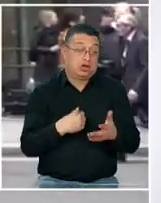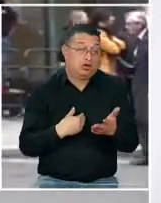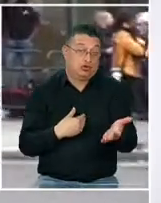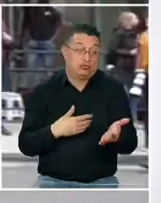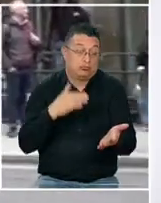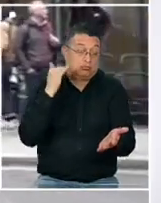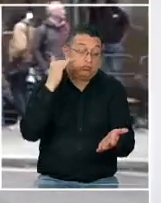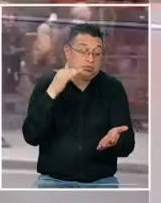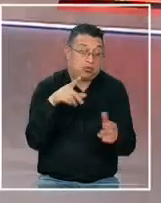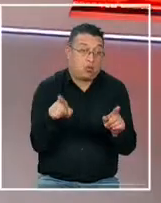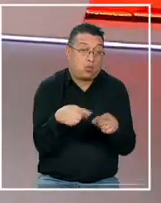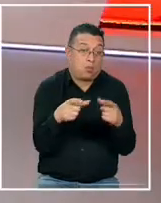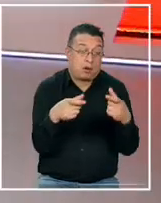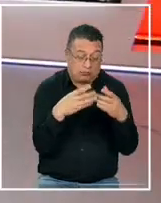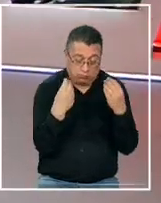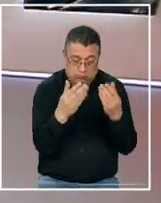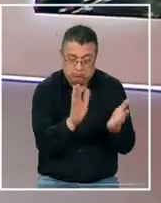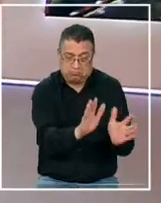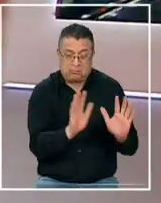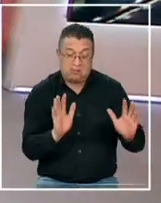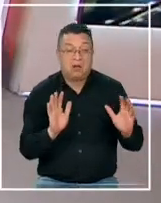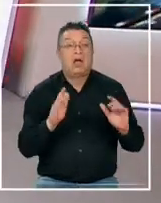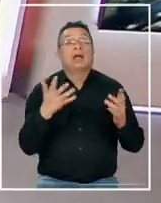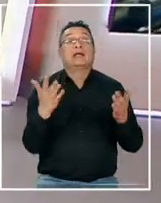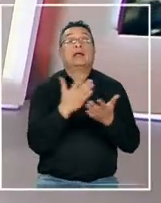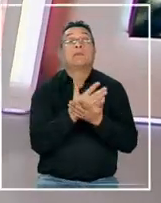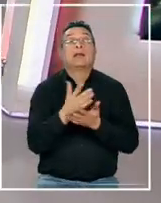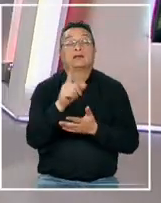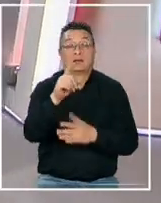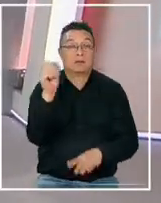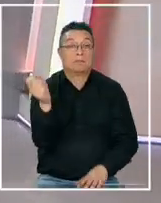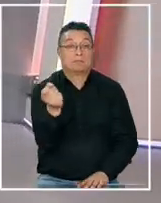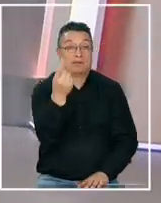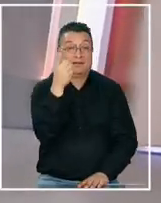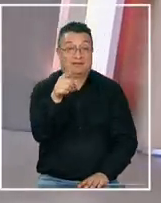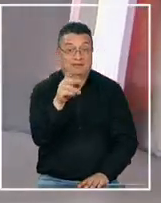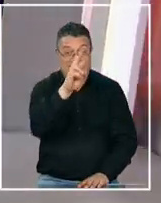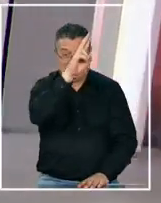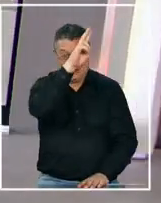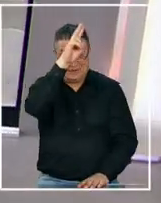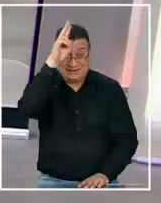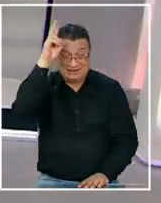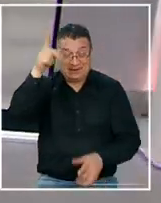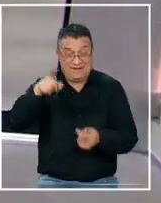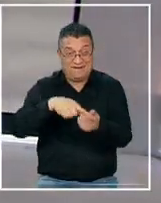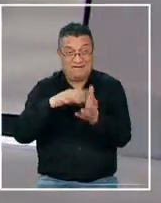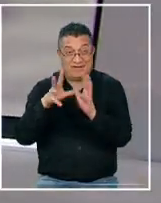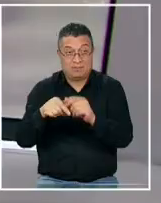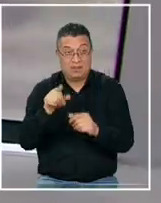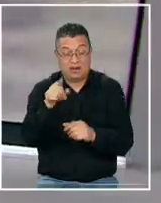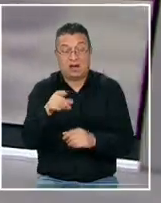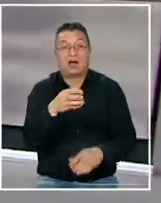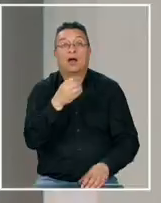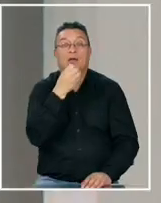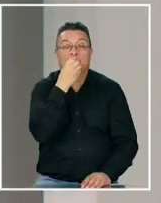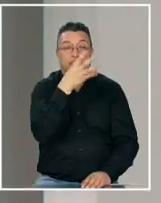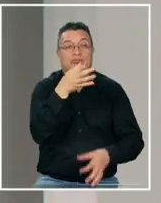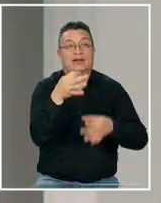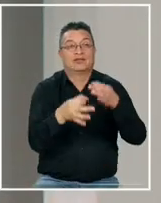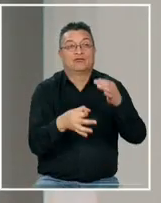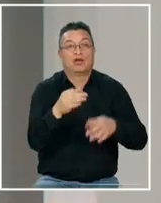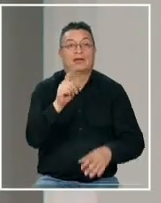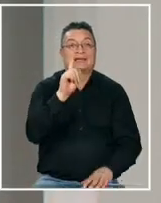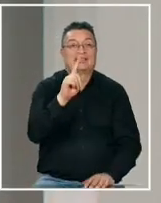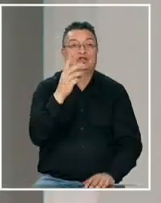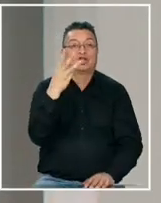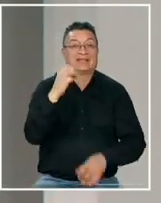los hijos de la hija por su parte de maneras y qué pasa ahí se convertiría en el primer miembro de la realeza de Inglaterra en declarar a tu tribunal en 130